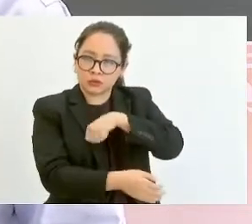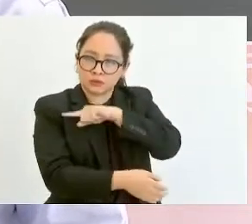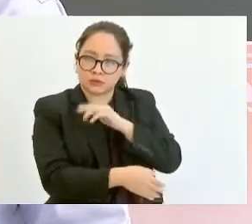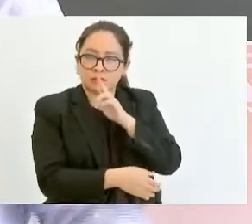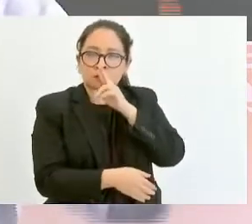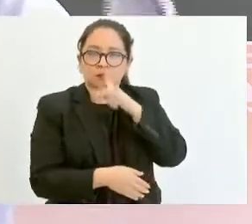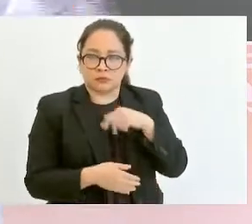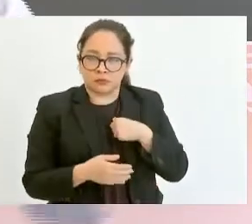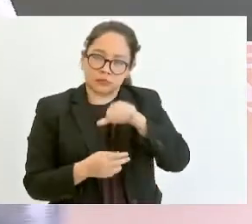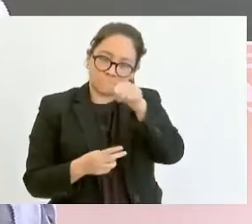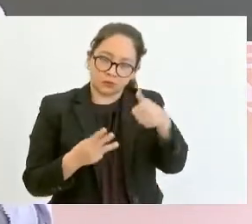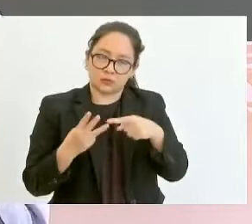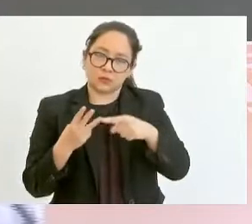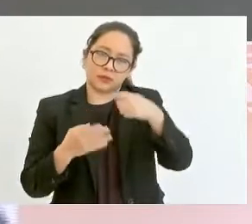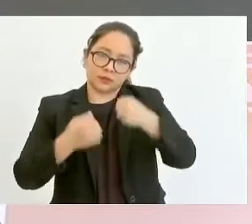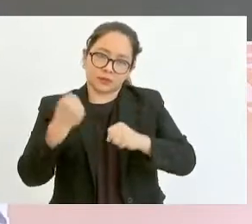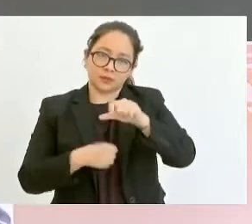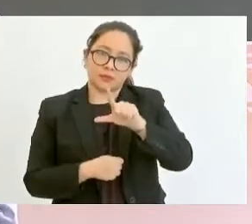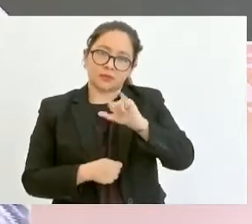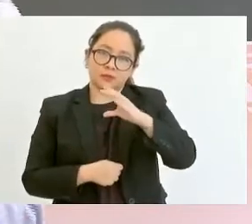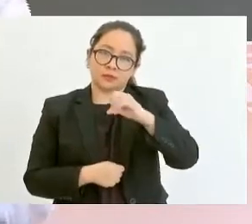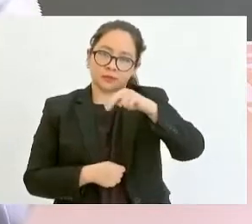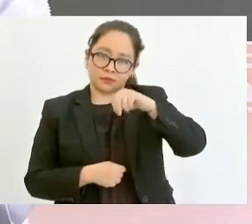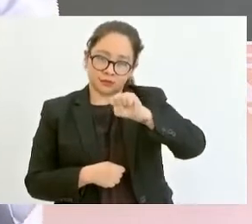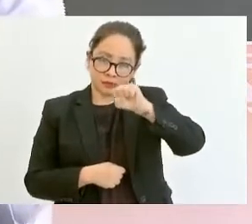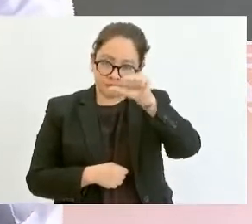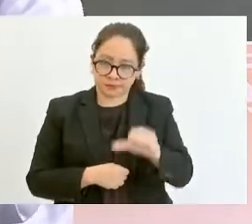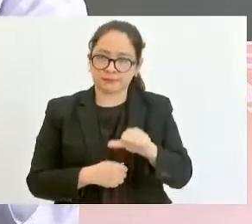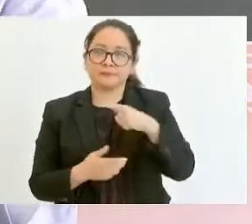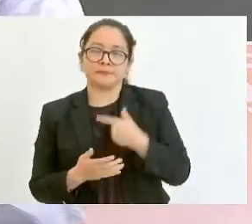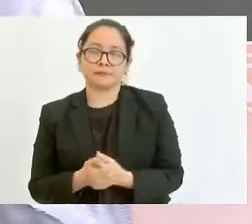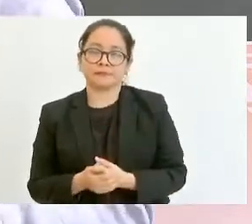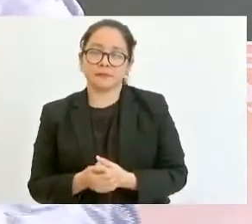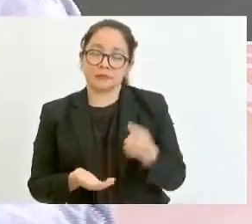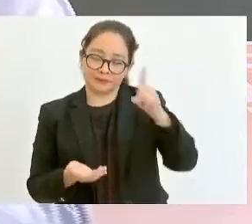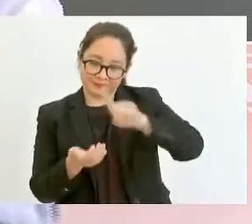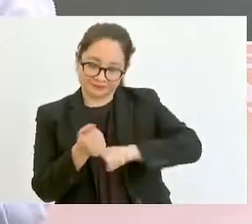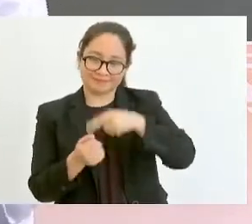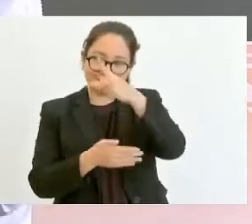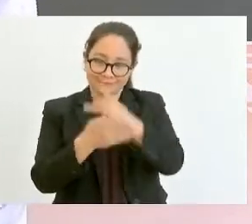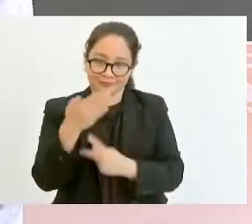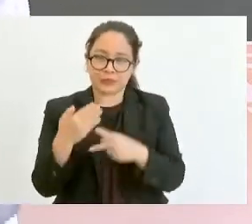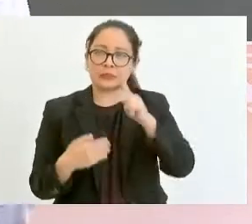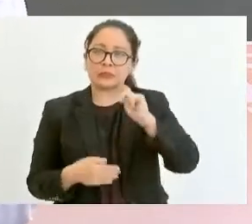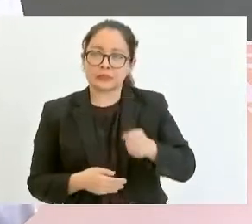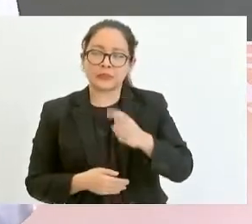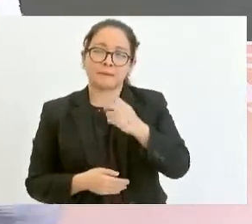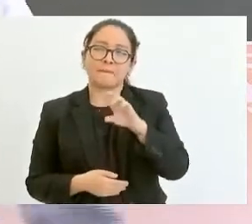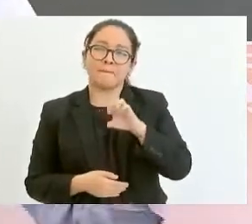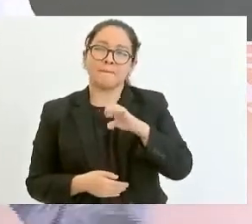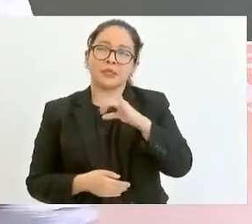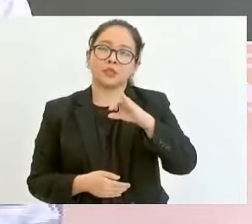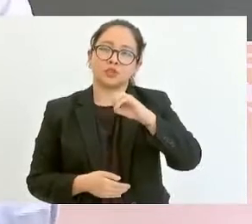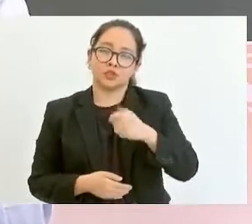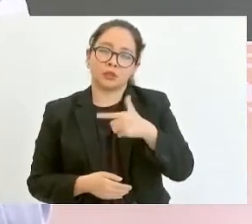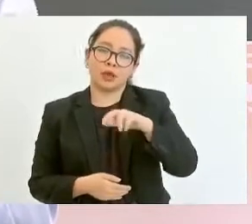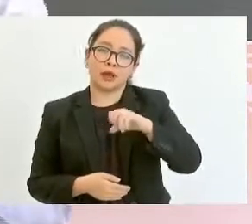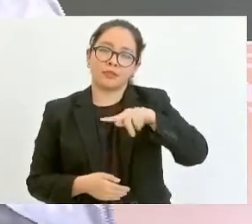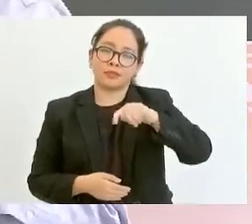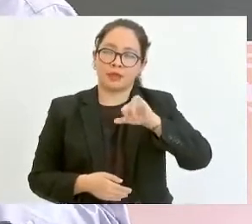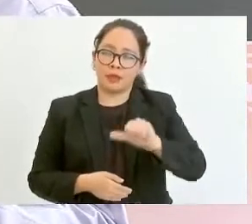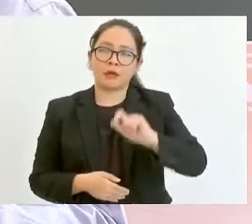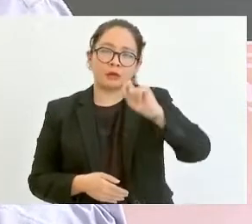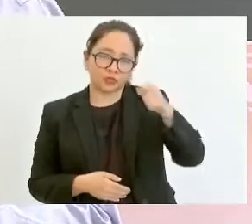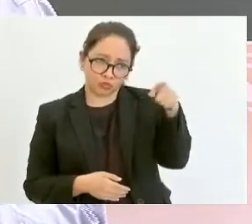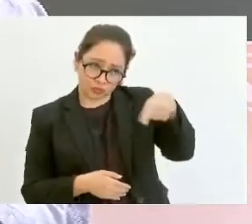de Iconza-Liconza. Y dentro de todo esto está el programa de Precios de Garantía. El programa de Precios de Garantía, como usted lo sabe,